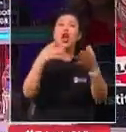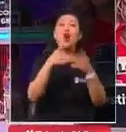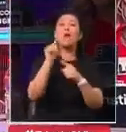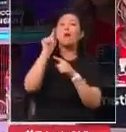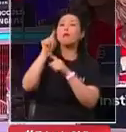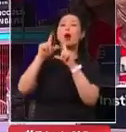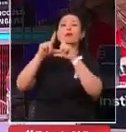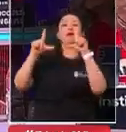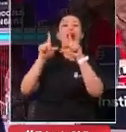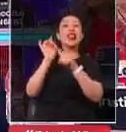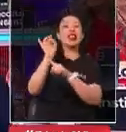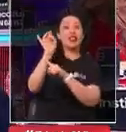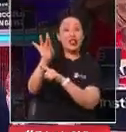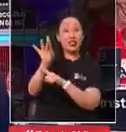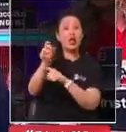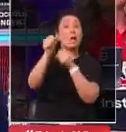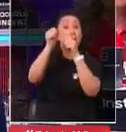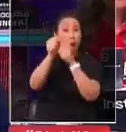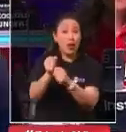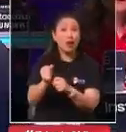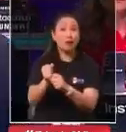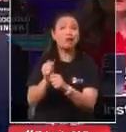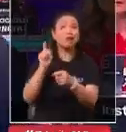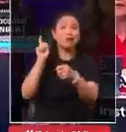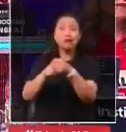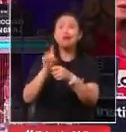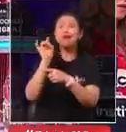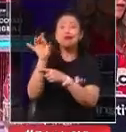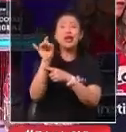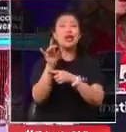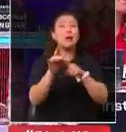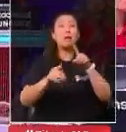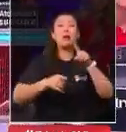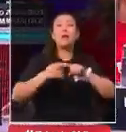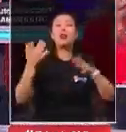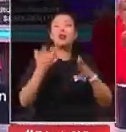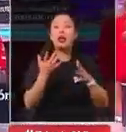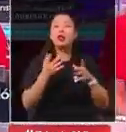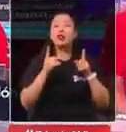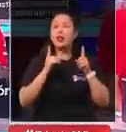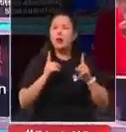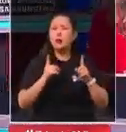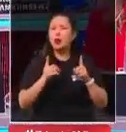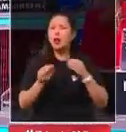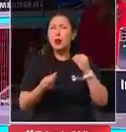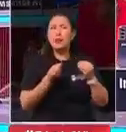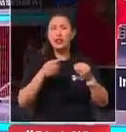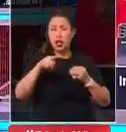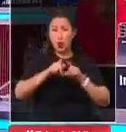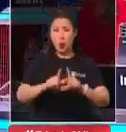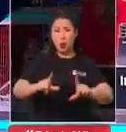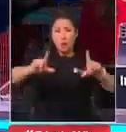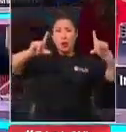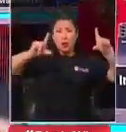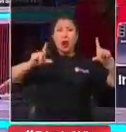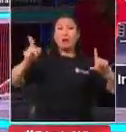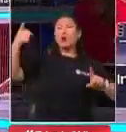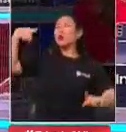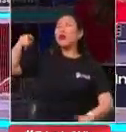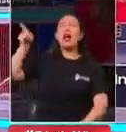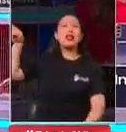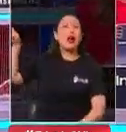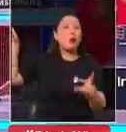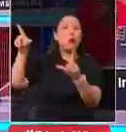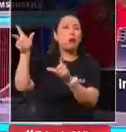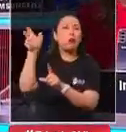y puede estar presente de todas maneras. Oye, muchachos, hay algo que primero tenemos que arreglar. Me dicen que aquí hay que poner un monitor porque ustedes no escuchan lo que dicen